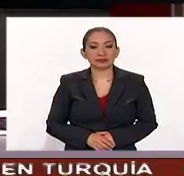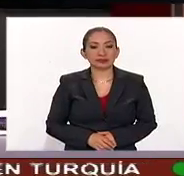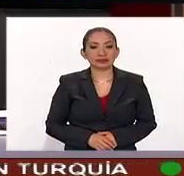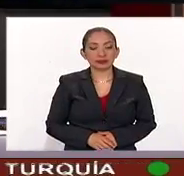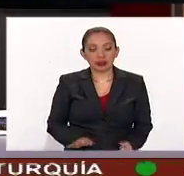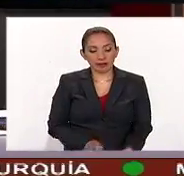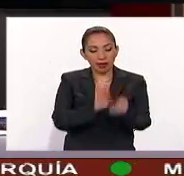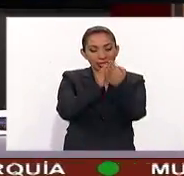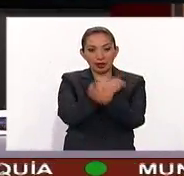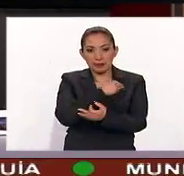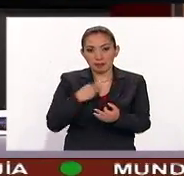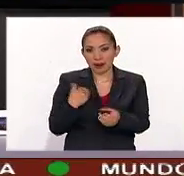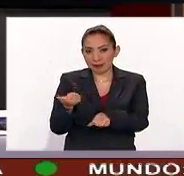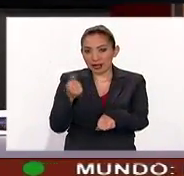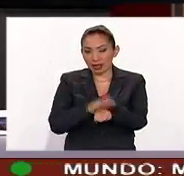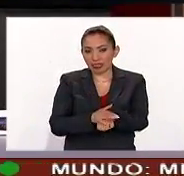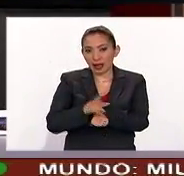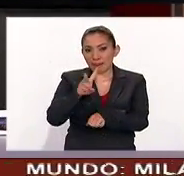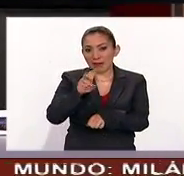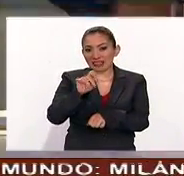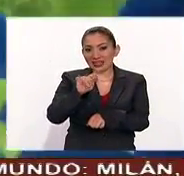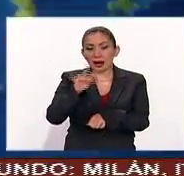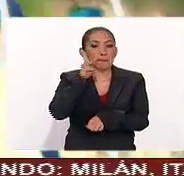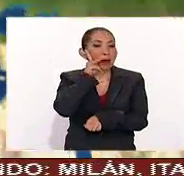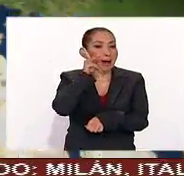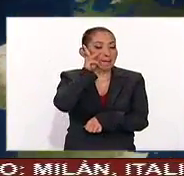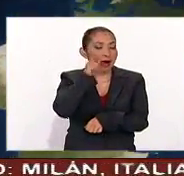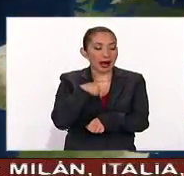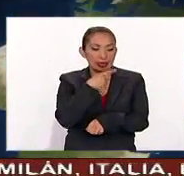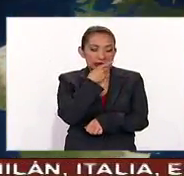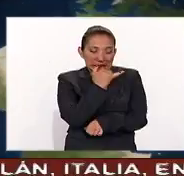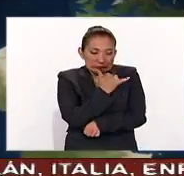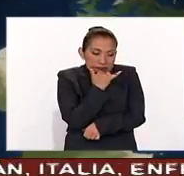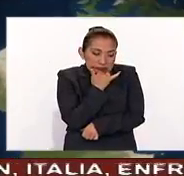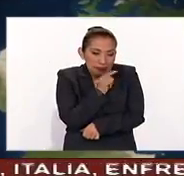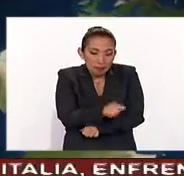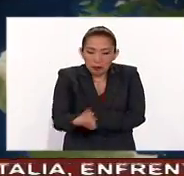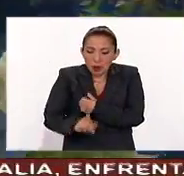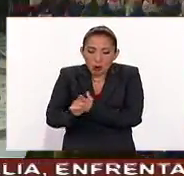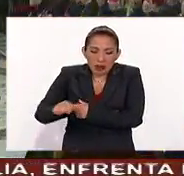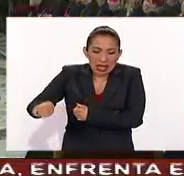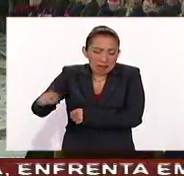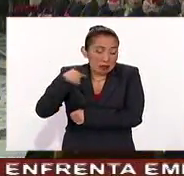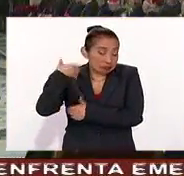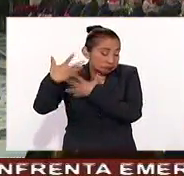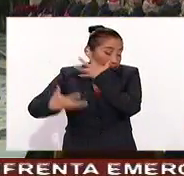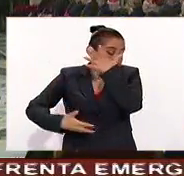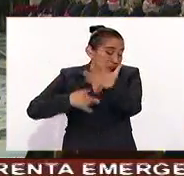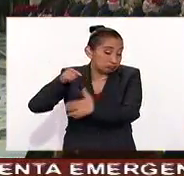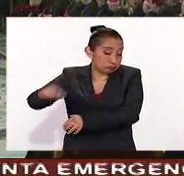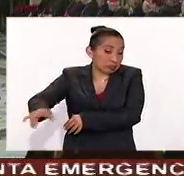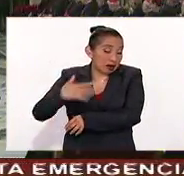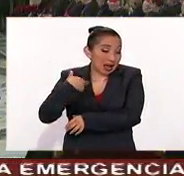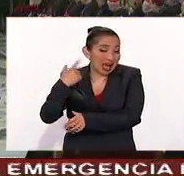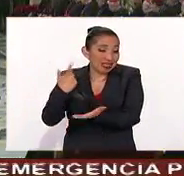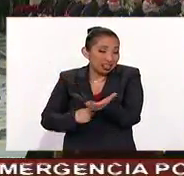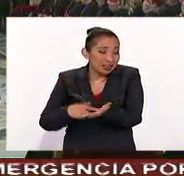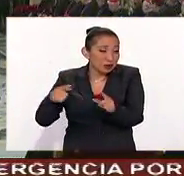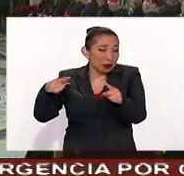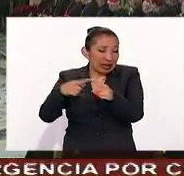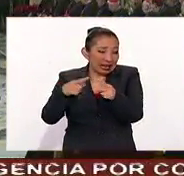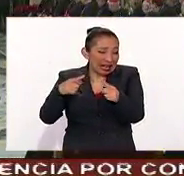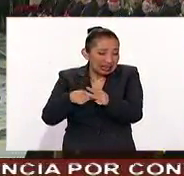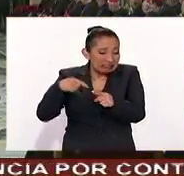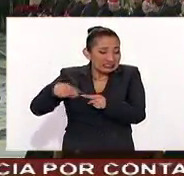Ante los miembros de la administración del Vaticano, el Papa Francisco pidió perdón por los escándalos que han sacudido a la Santa Sede en las últimas